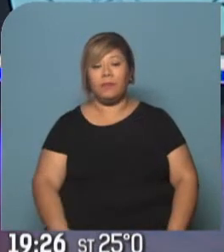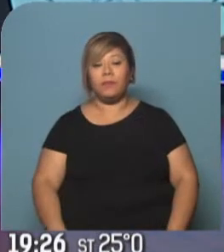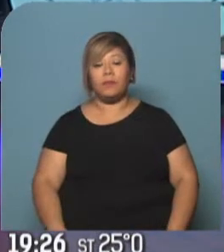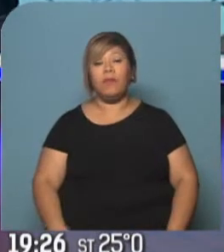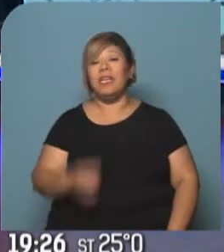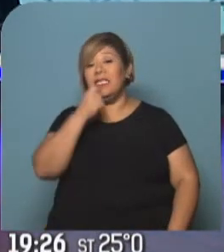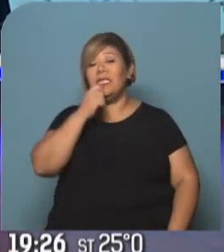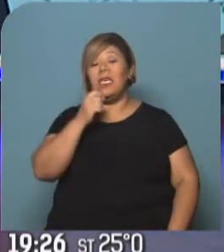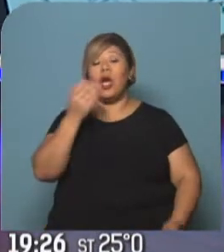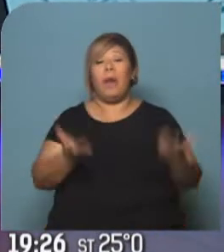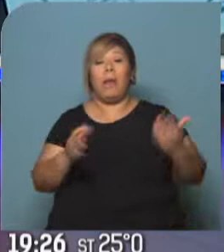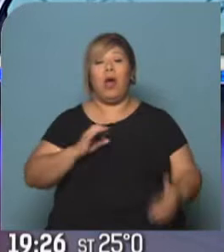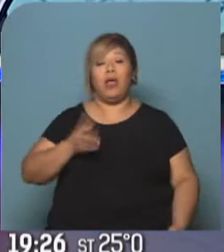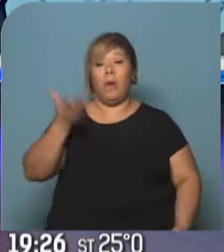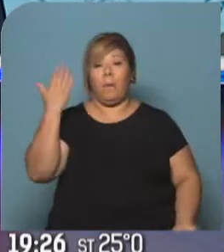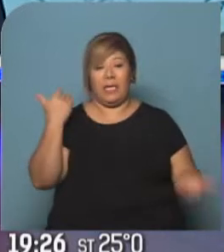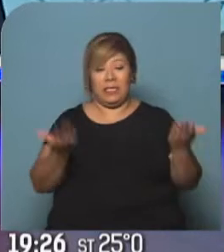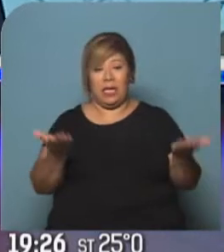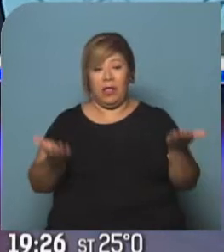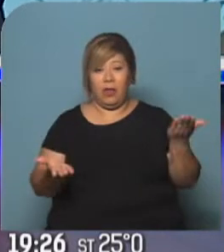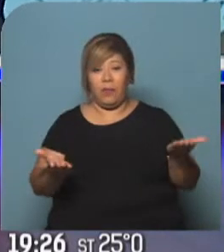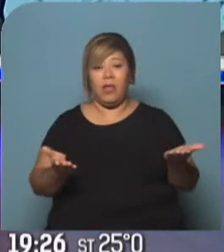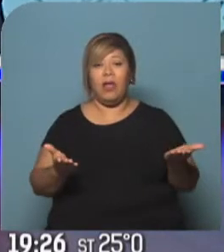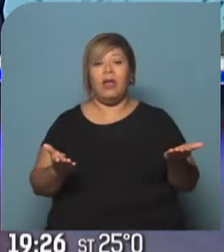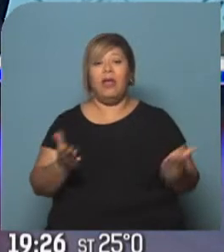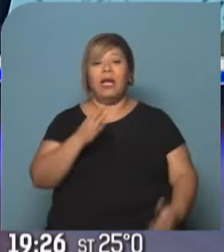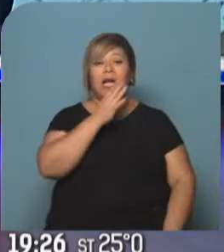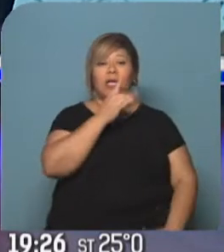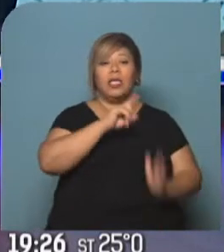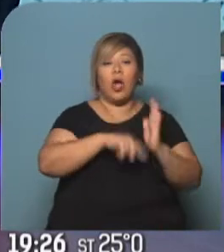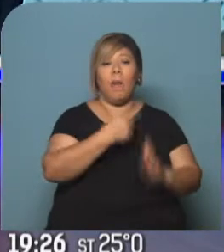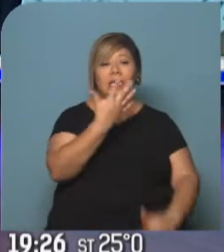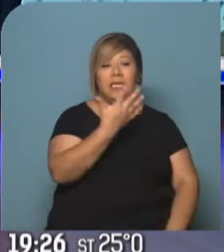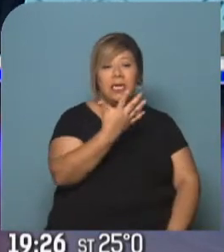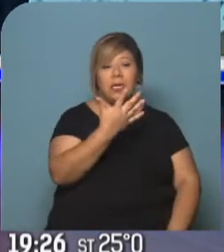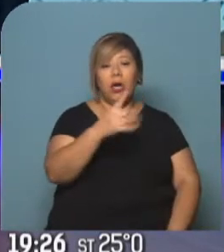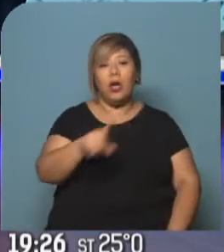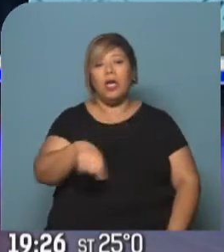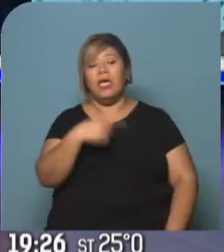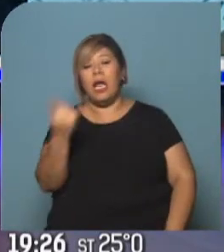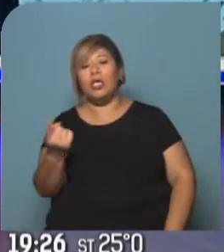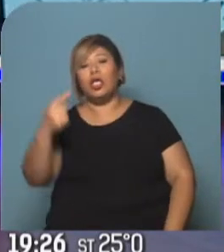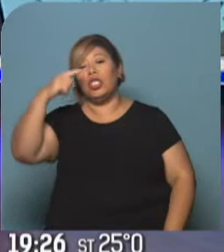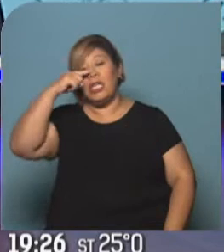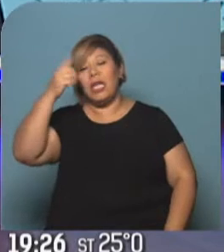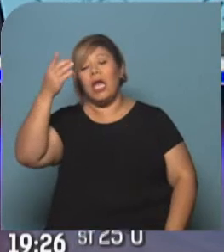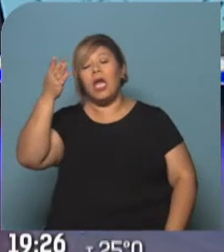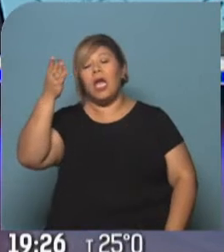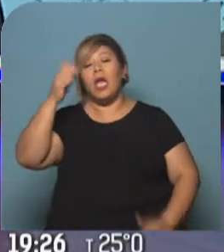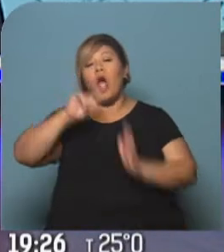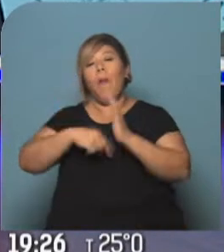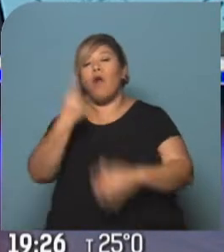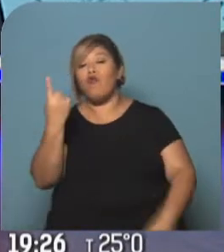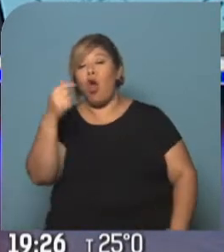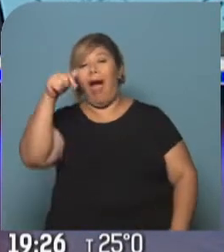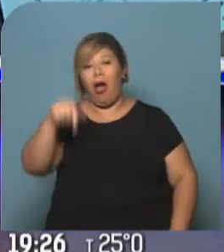fue el año anterior, a 17,6% y 14,5% fue en 2016, aquellos que estaban por debajo del nivel básico y 7,1% ahora, es